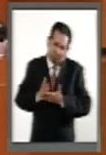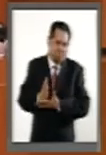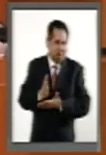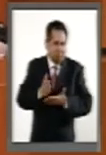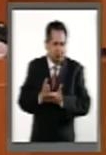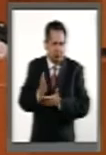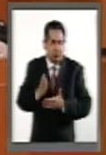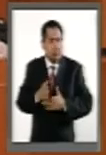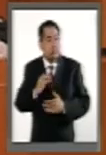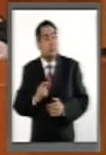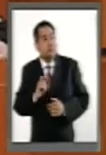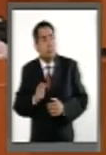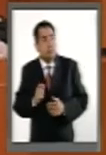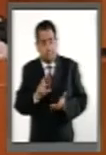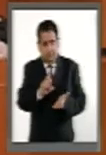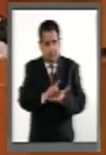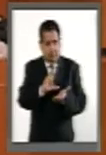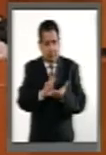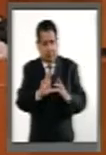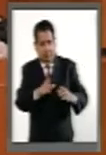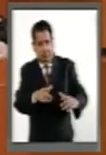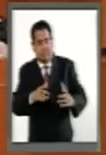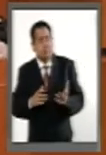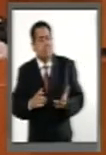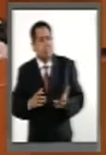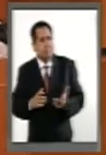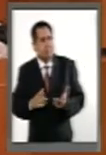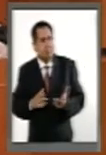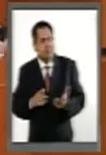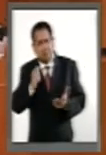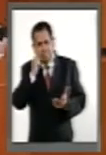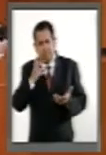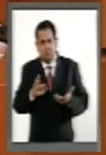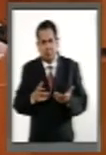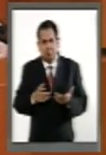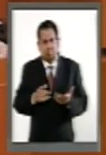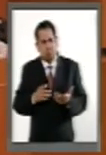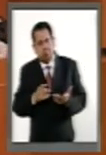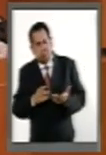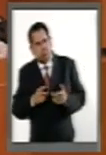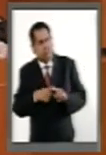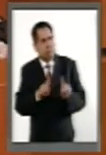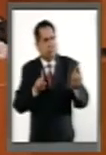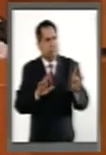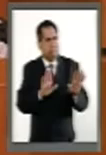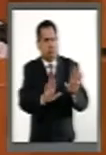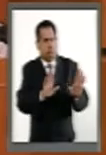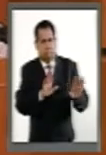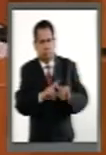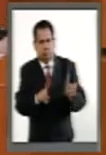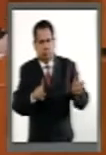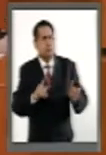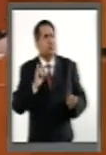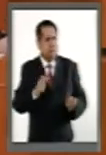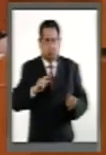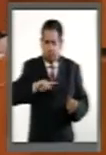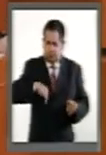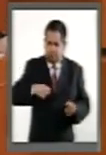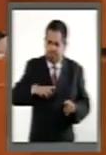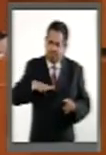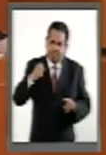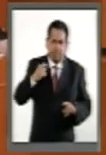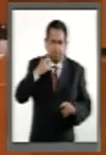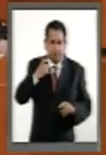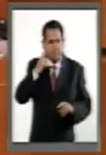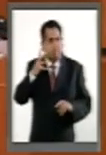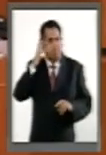Y que la discapacidad no solo es una condición que nos inspira a luchar por un mundo más